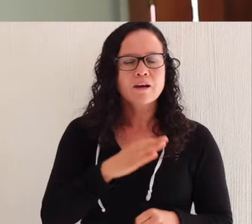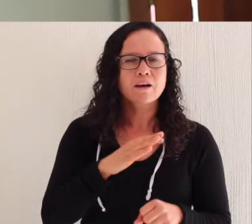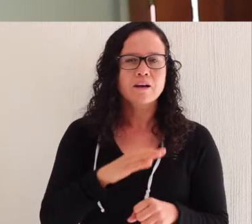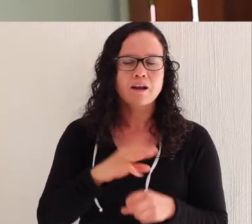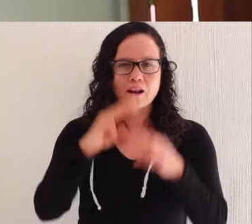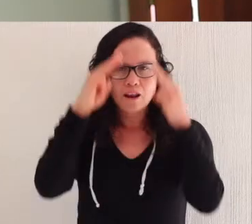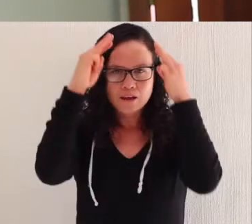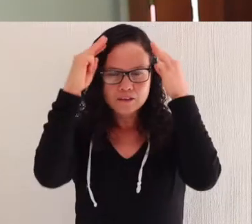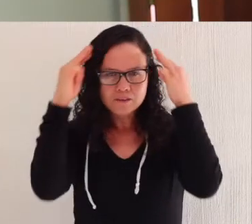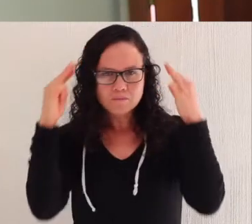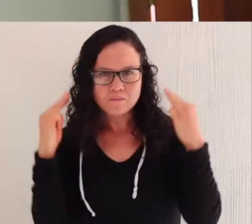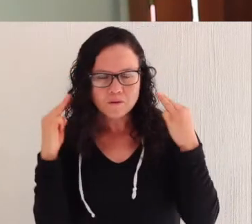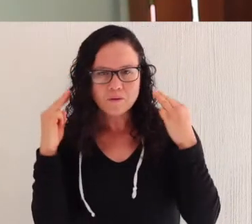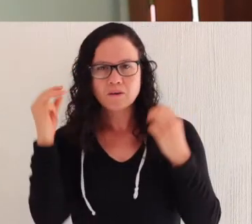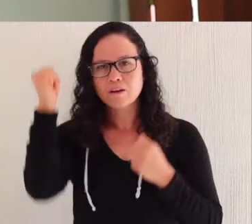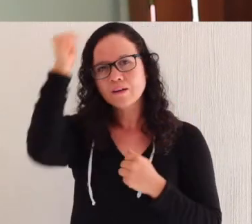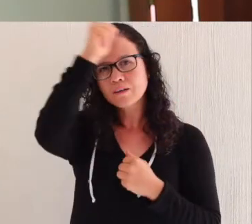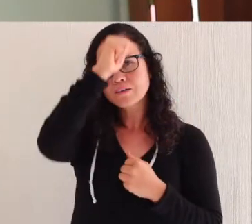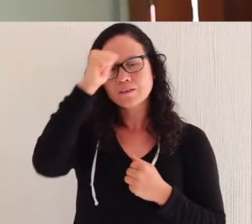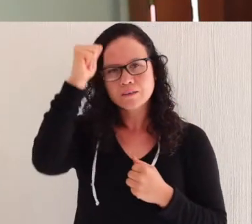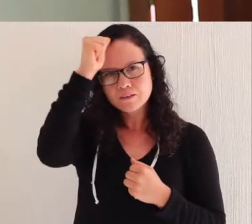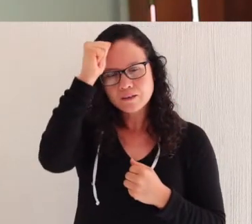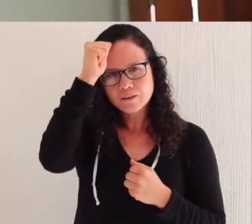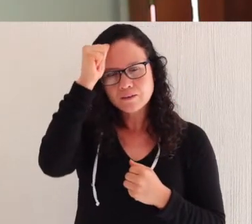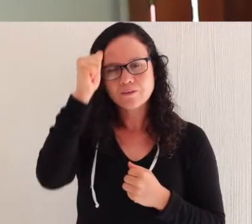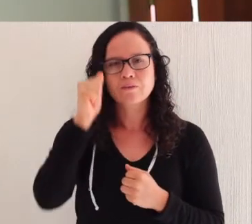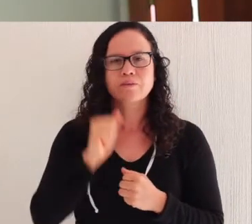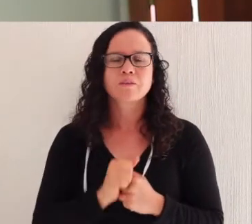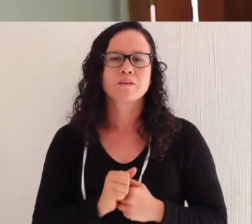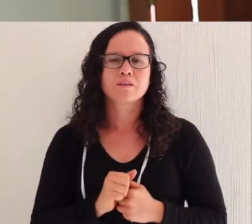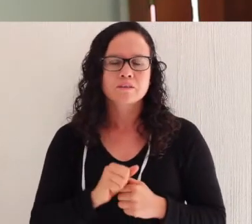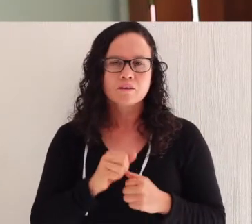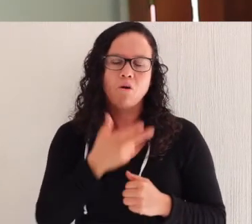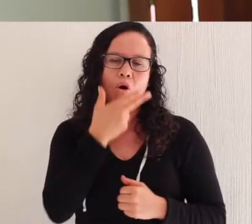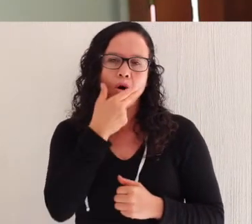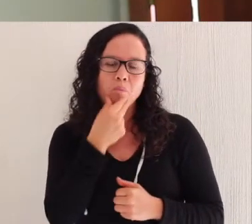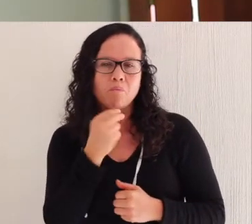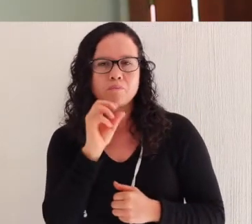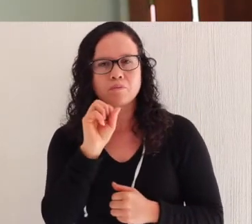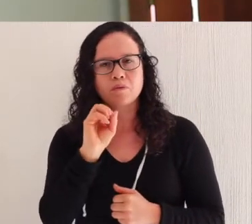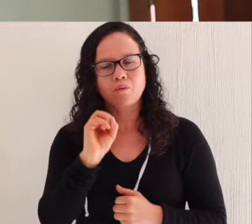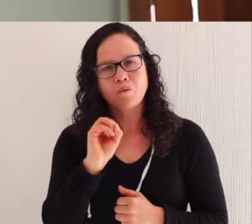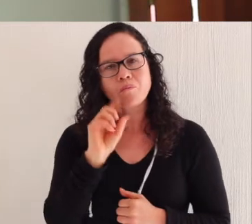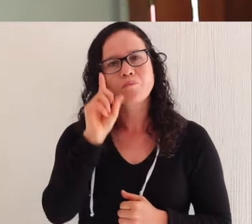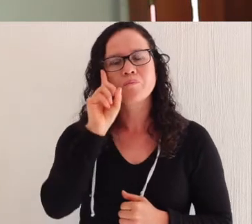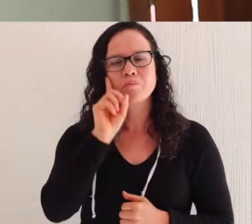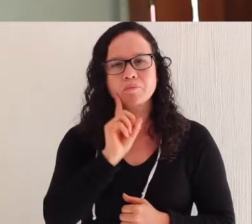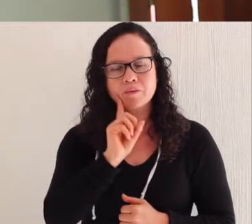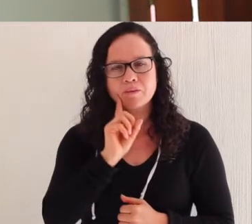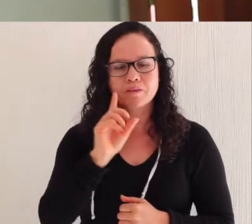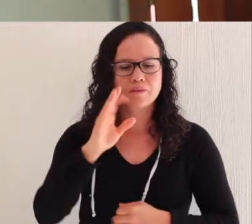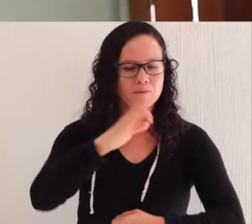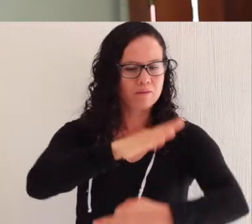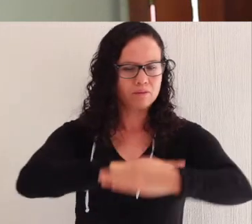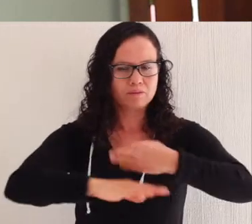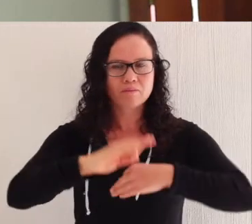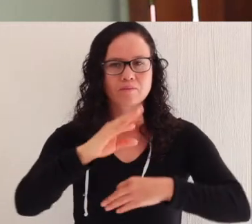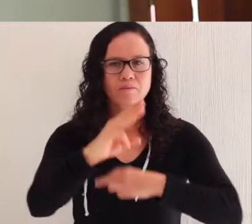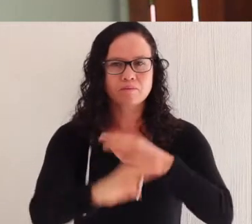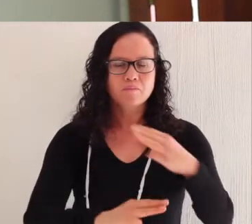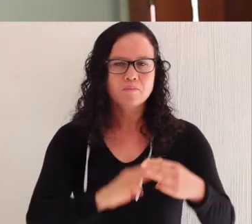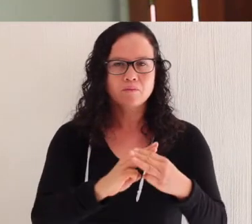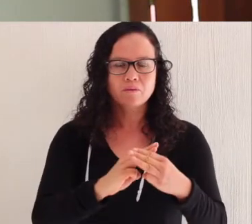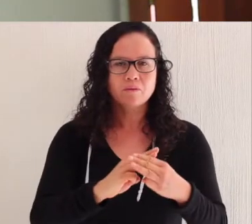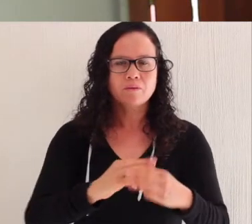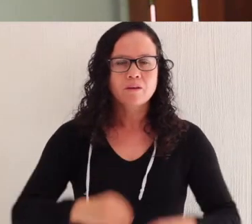consideración a nuestros hermanos de la vida consagrada, de la rama varonil o femenil. Todo el mundo de